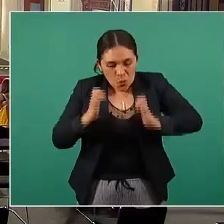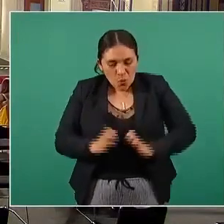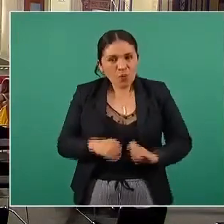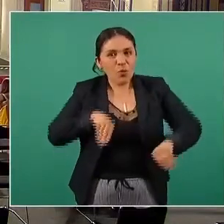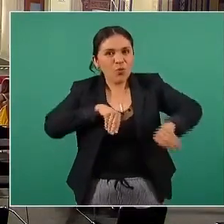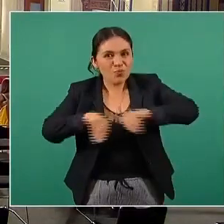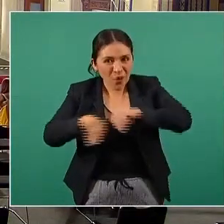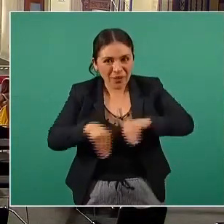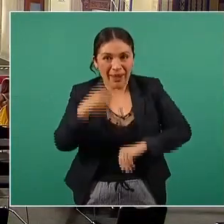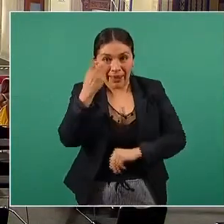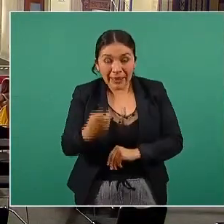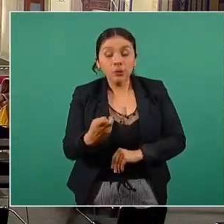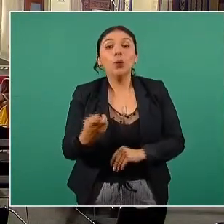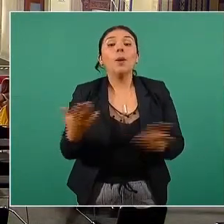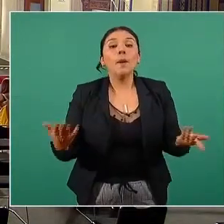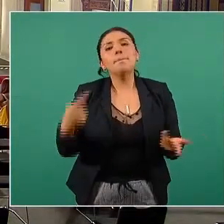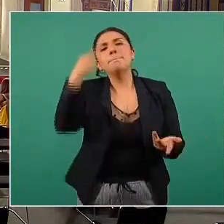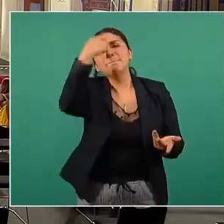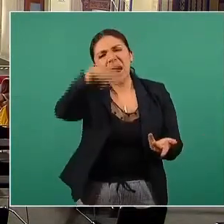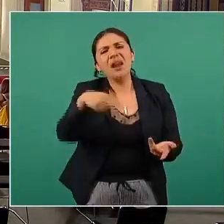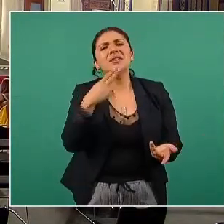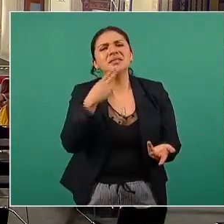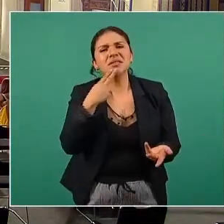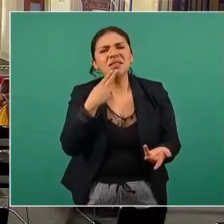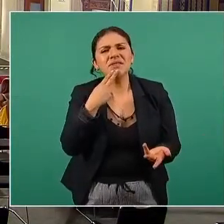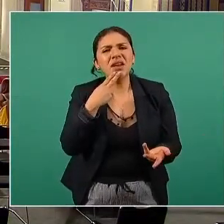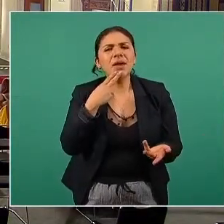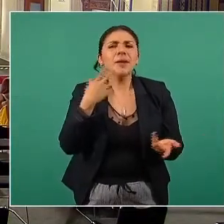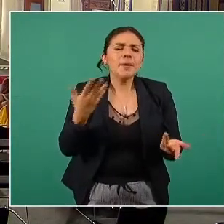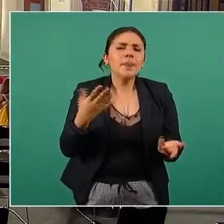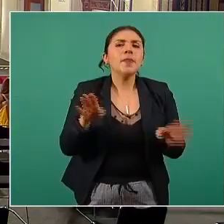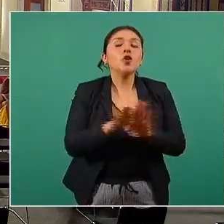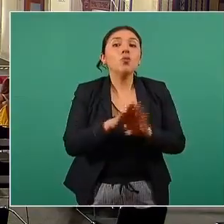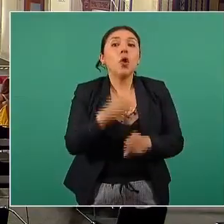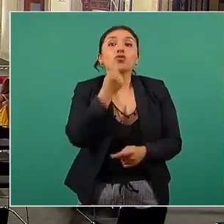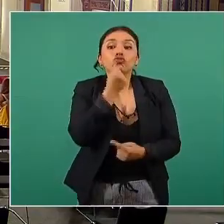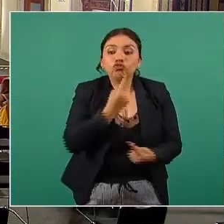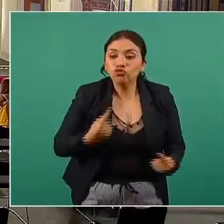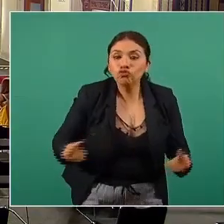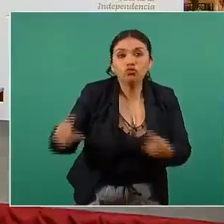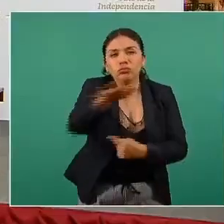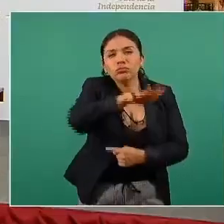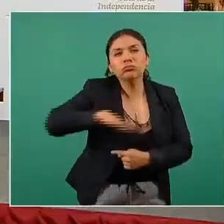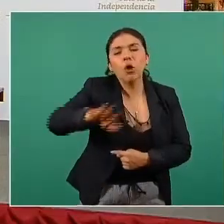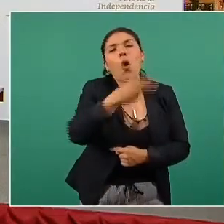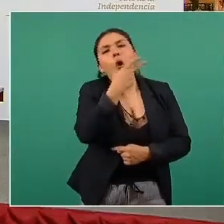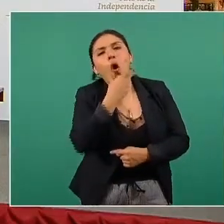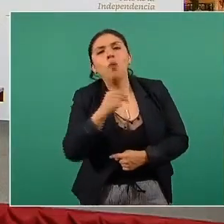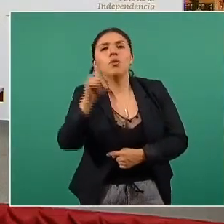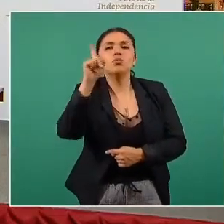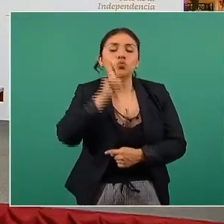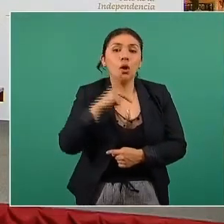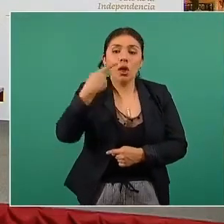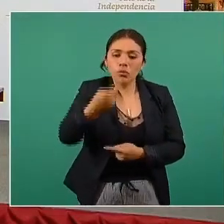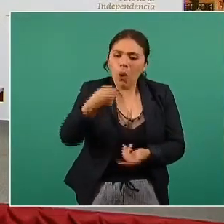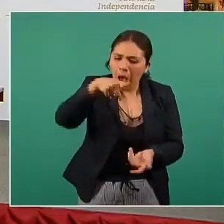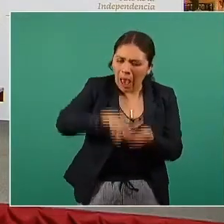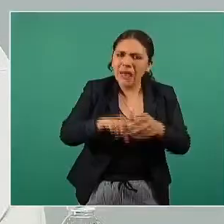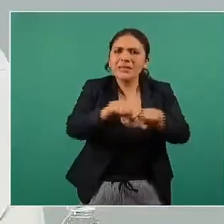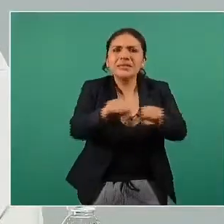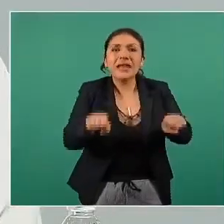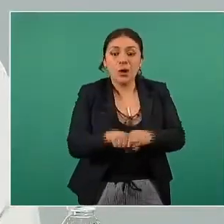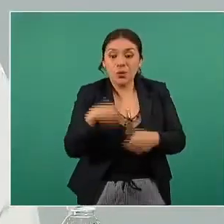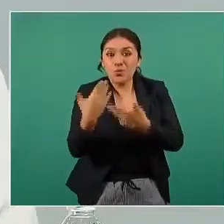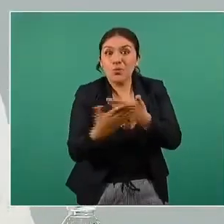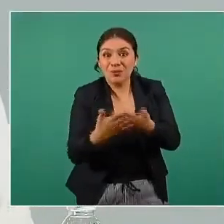para que para que niñas y niños en su salón de clase ahora